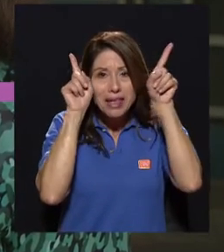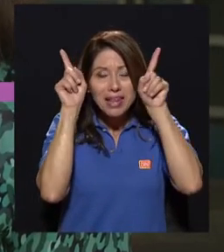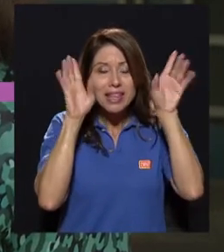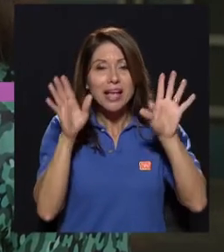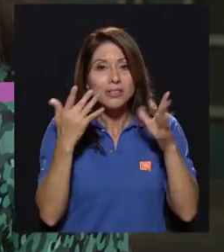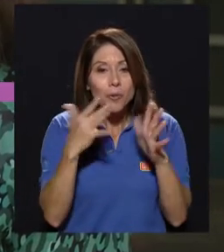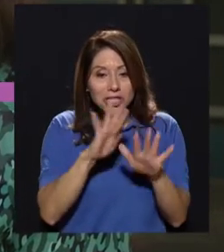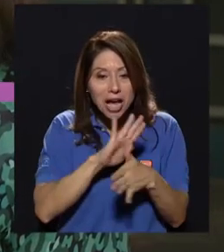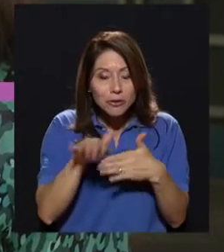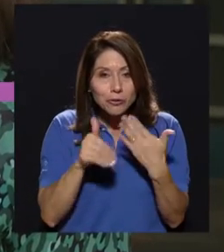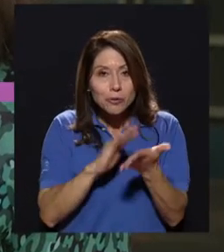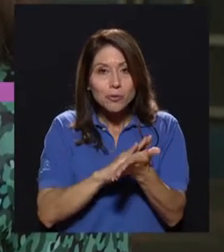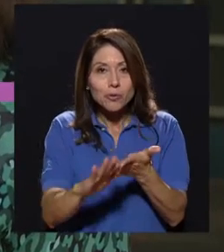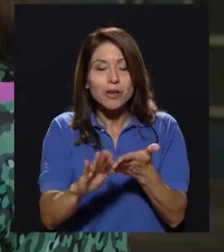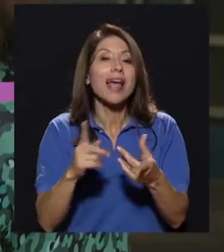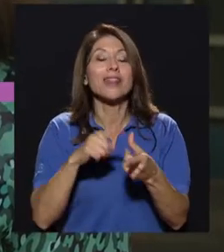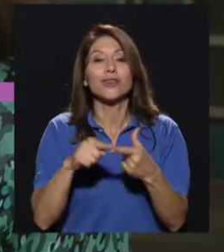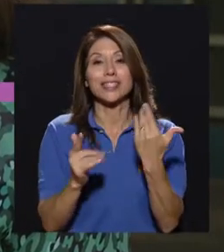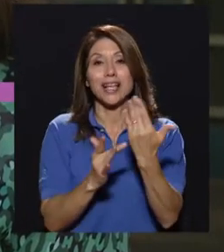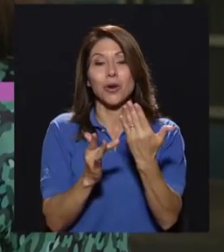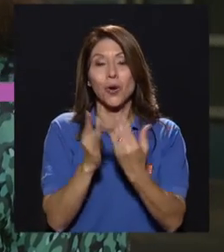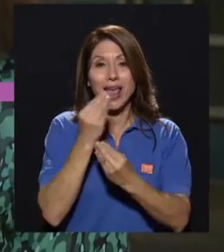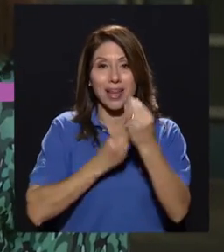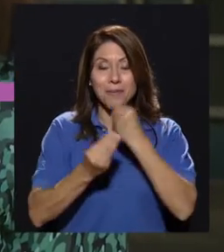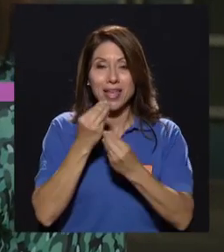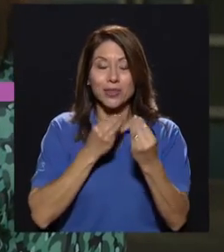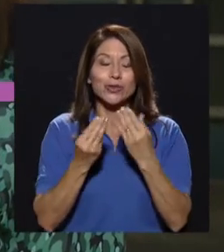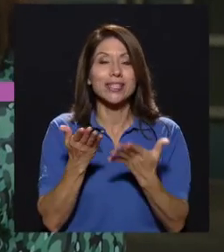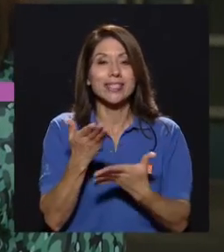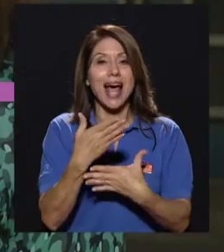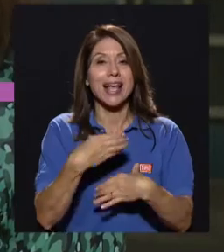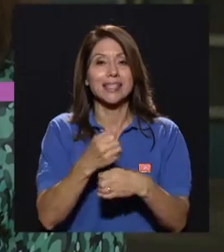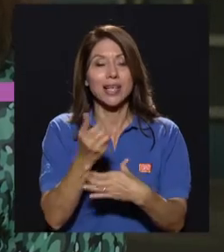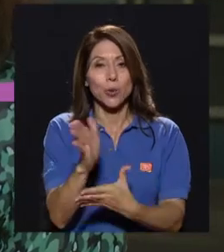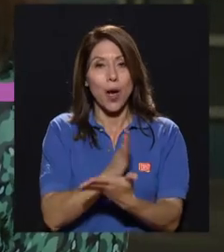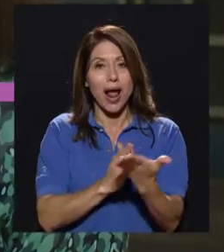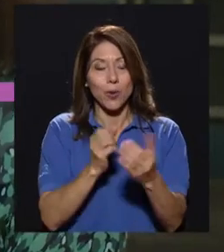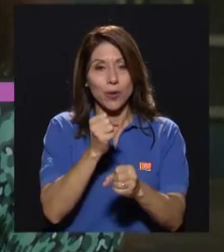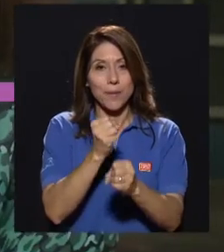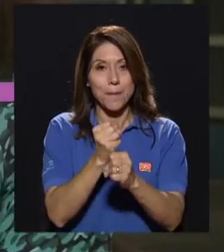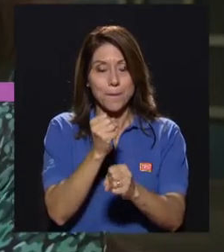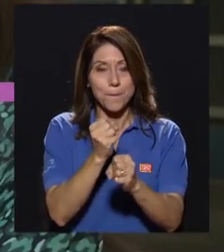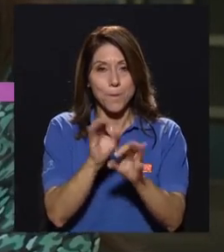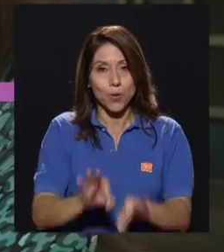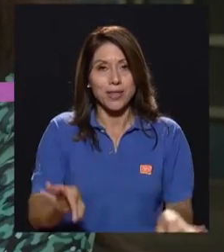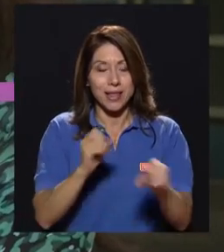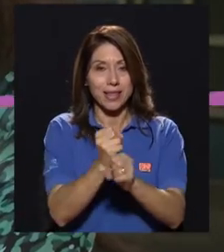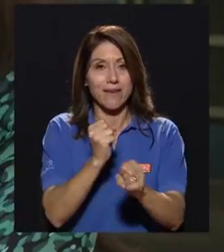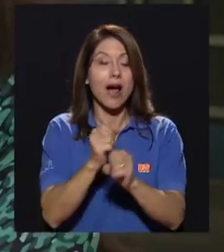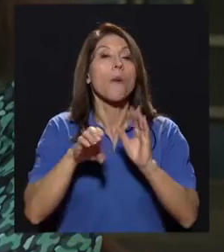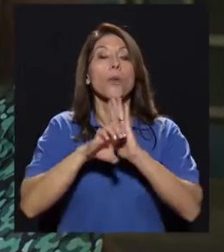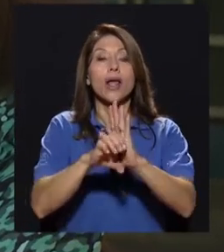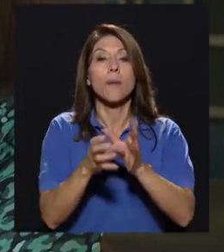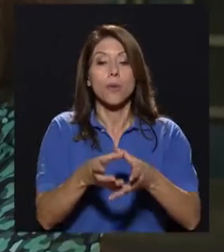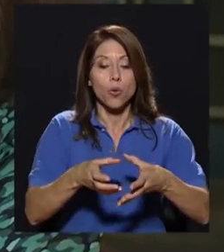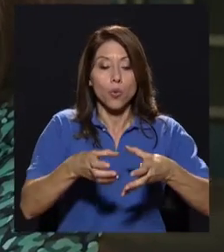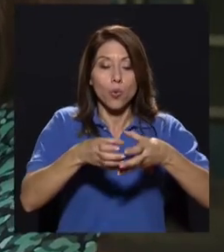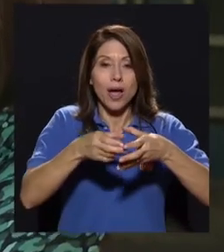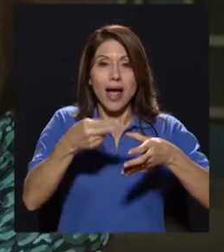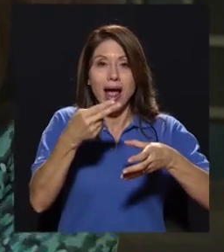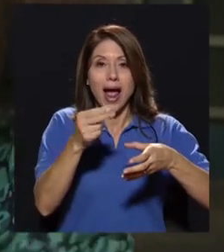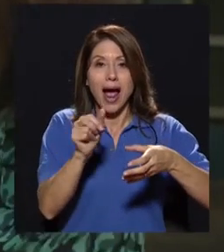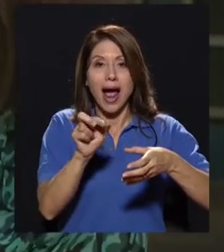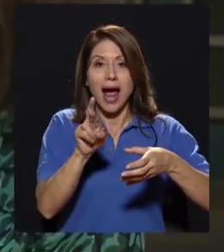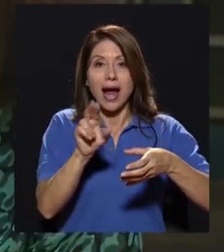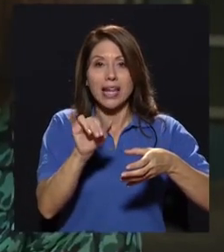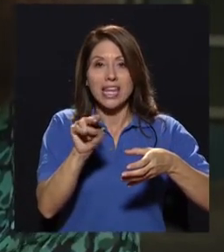alimentos se está haciendo un aporte importante. ¿Cómo procesarlos? ¿Cómo darle al consumidor, por ejemplo, una harina? Con una harina, yo no